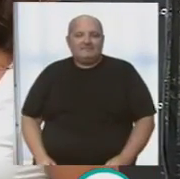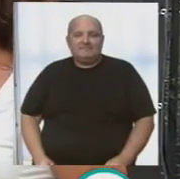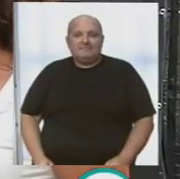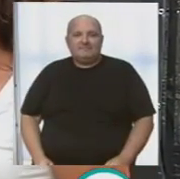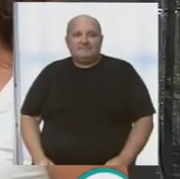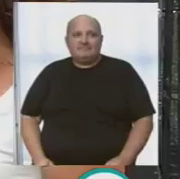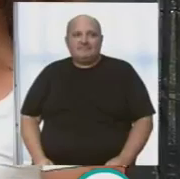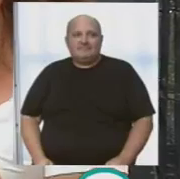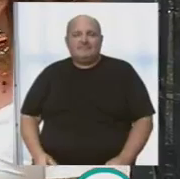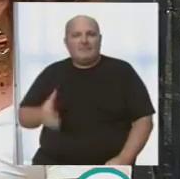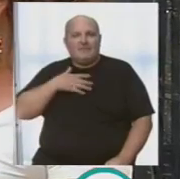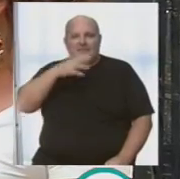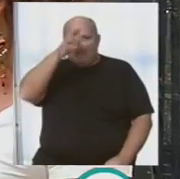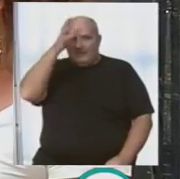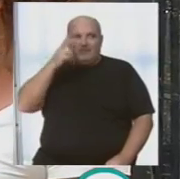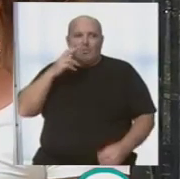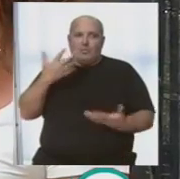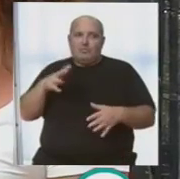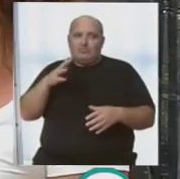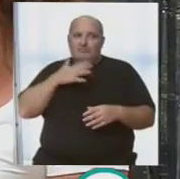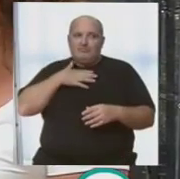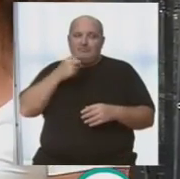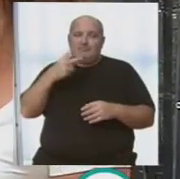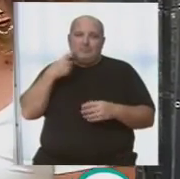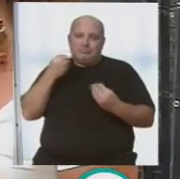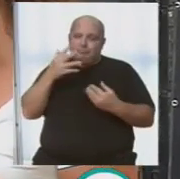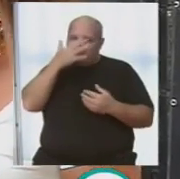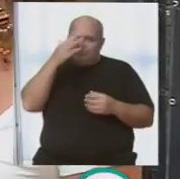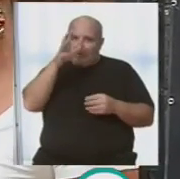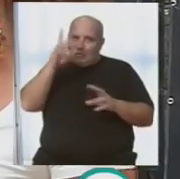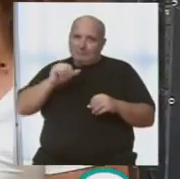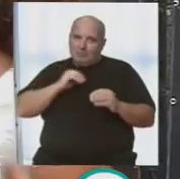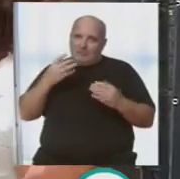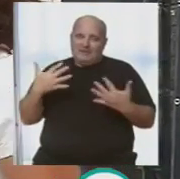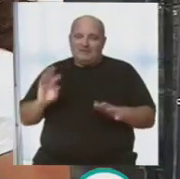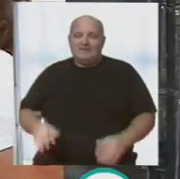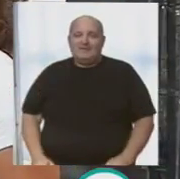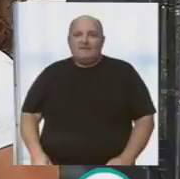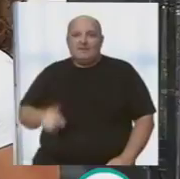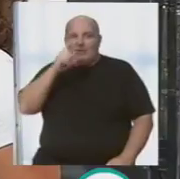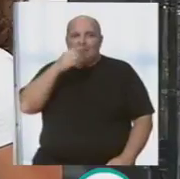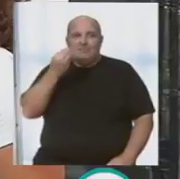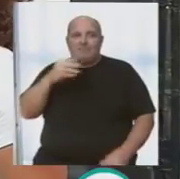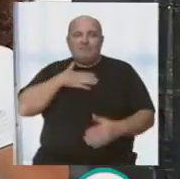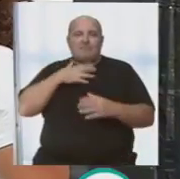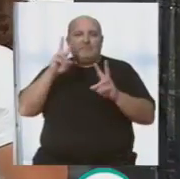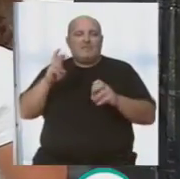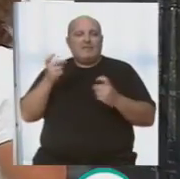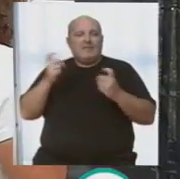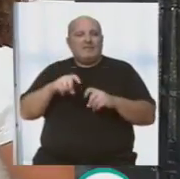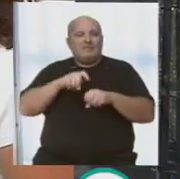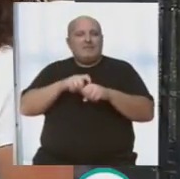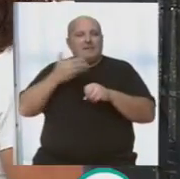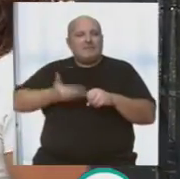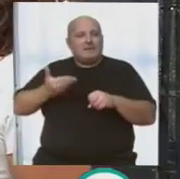buenísimas. Sí, sí, un verano estupendo que estamos teniendo. Ya va, con mucho calor. Claro, que eso es lo bueno. Otro año más nos vuelve una de las citas más